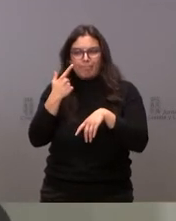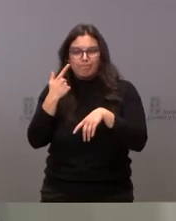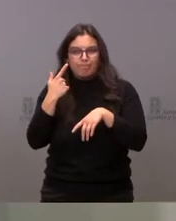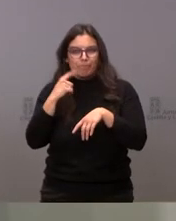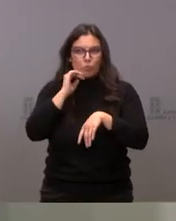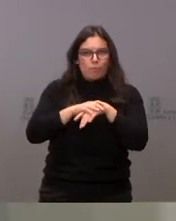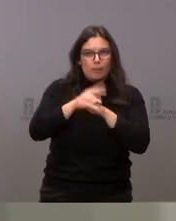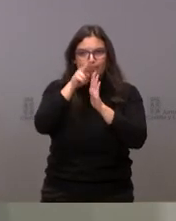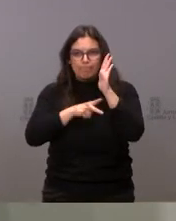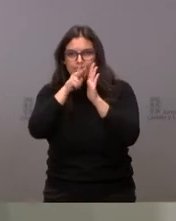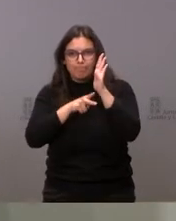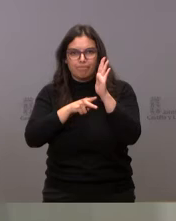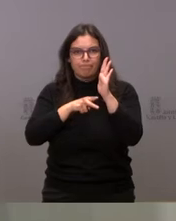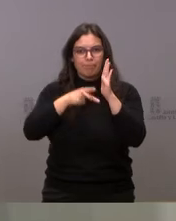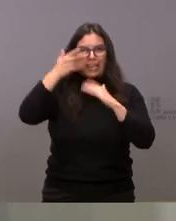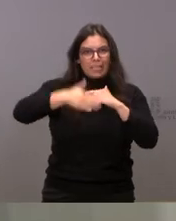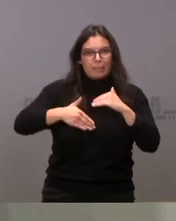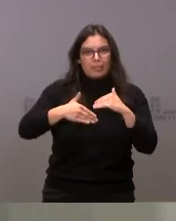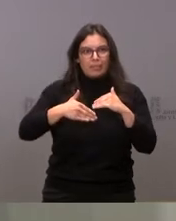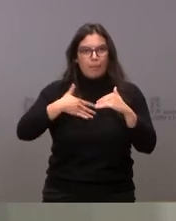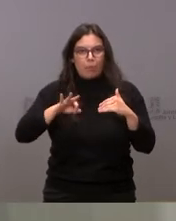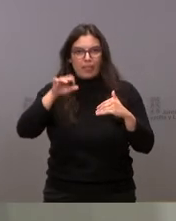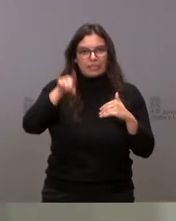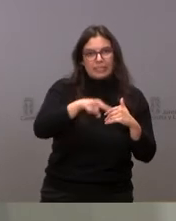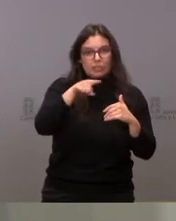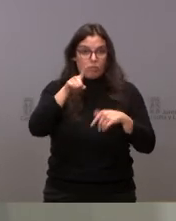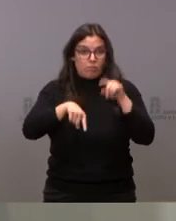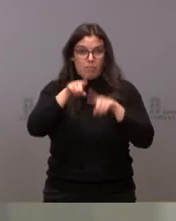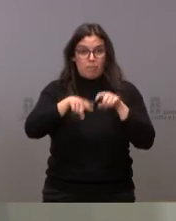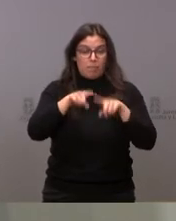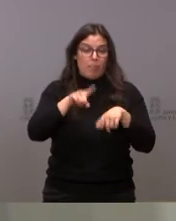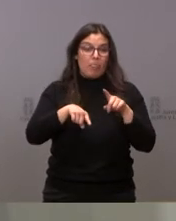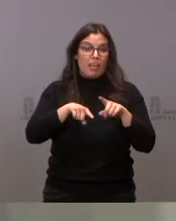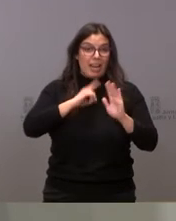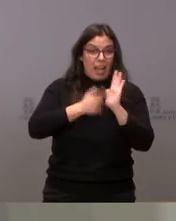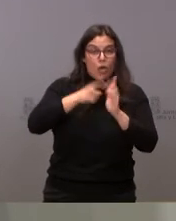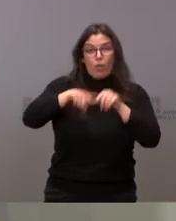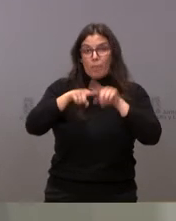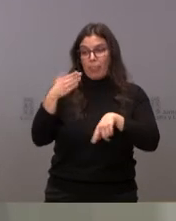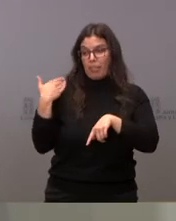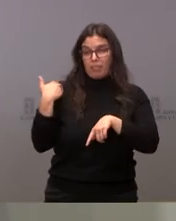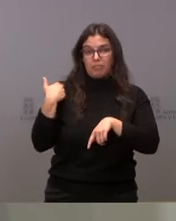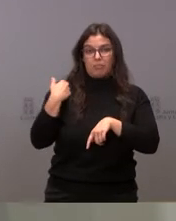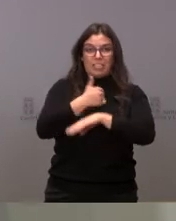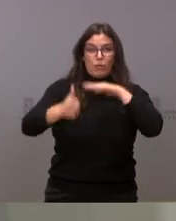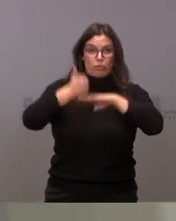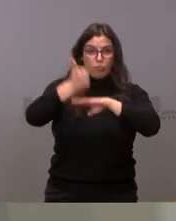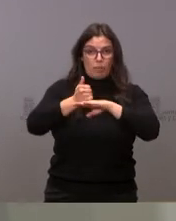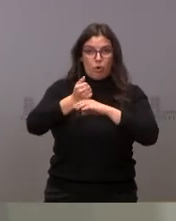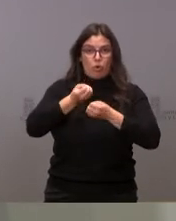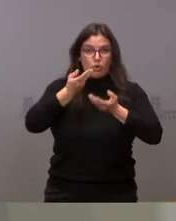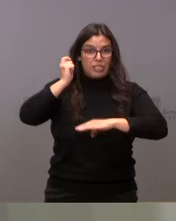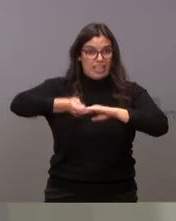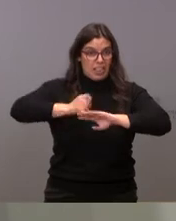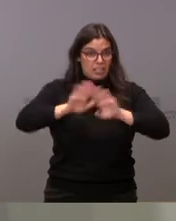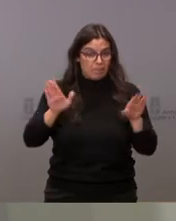de los límites que la ley y las sentencias recientes del Tribunal Supremo nos permiten. Nada más.